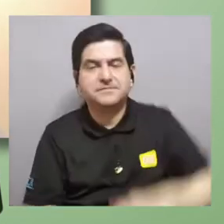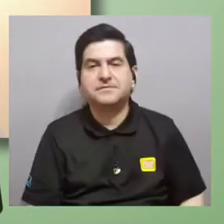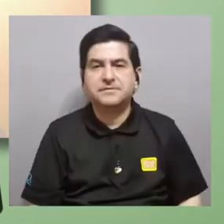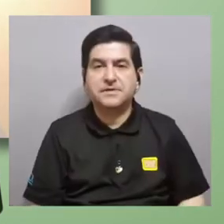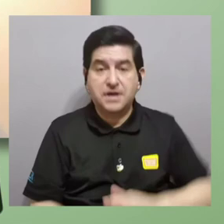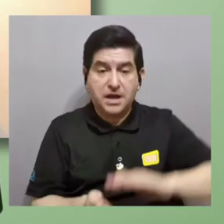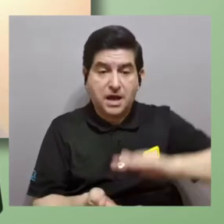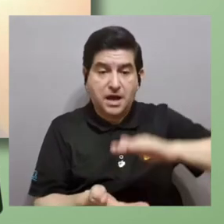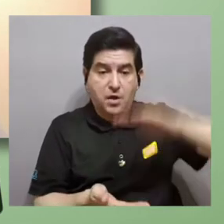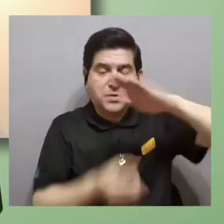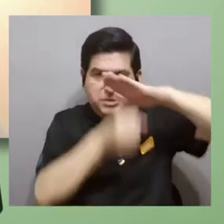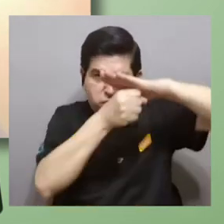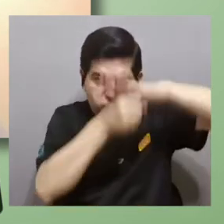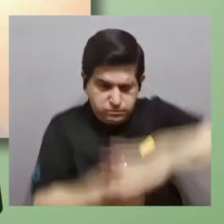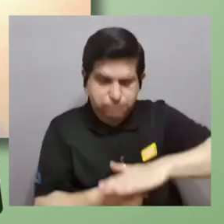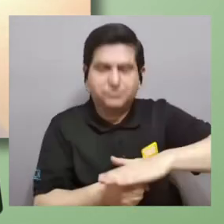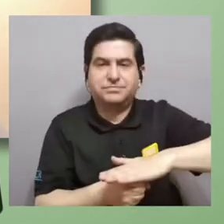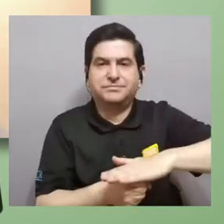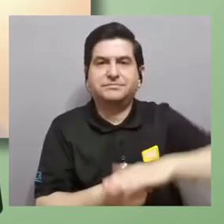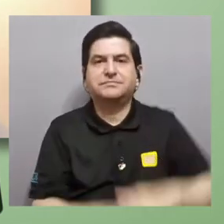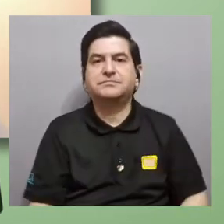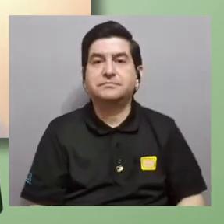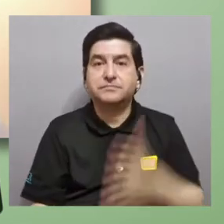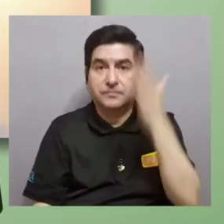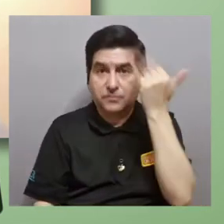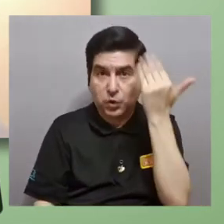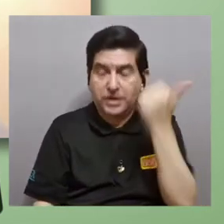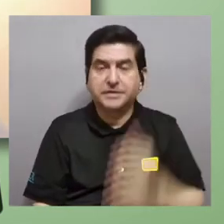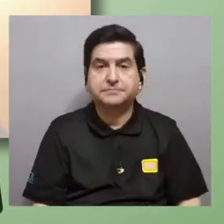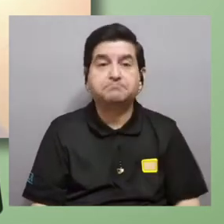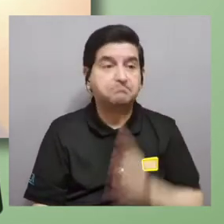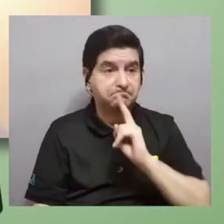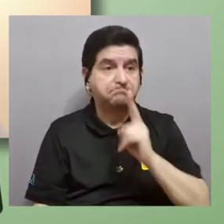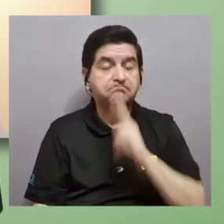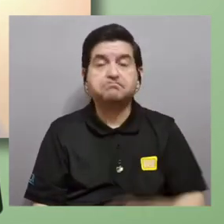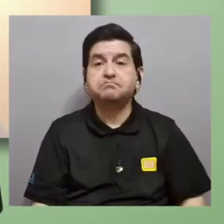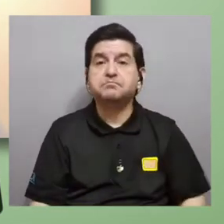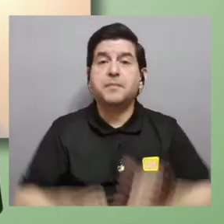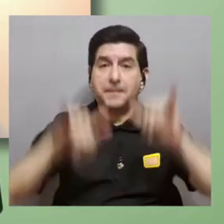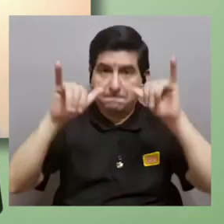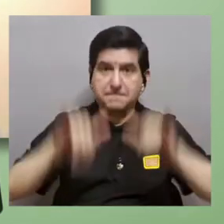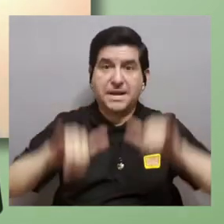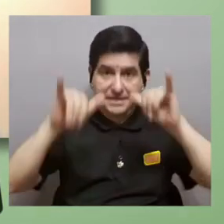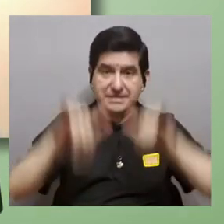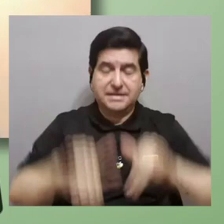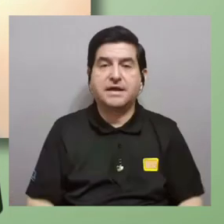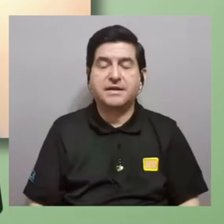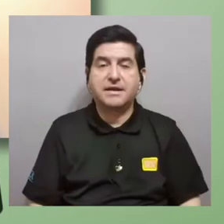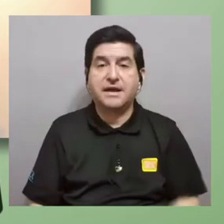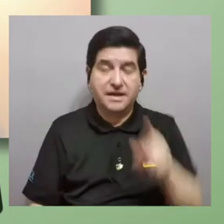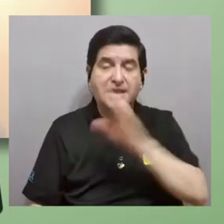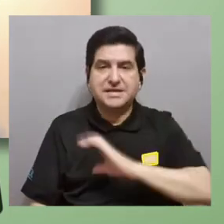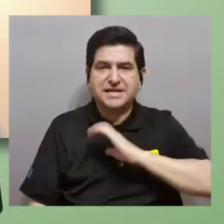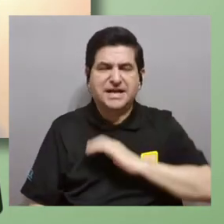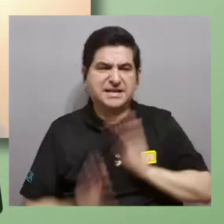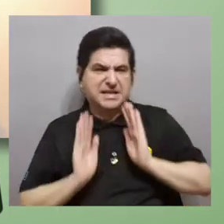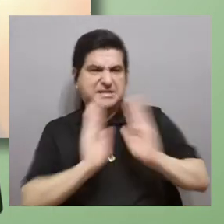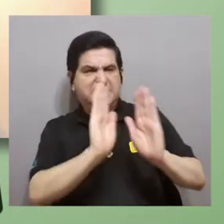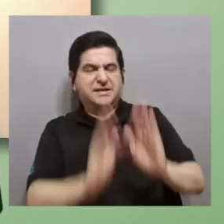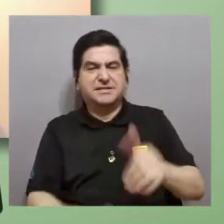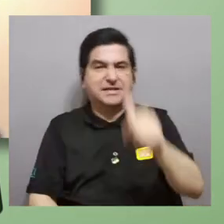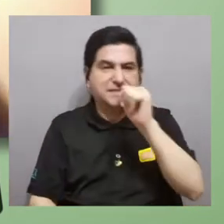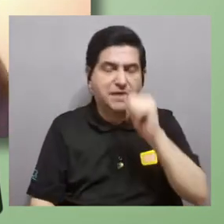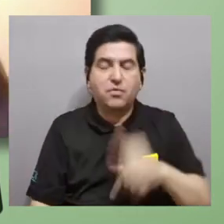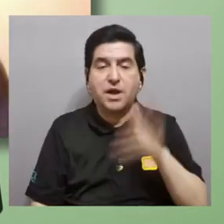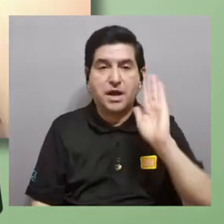poco les aumentó un poco la presión porque aunque es verdad que se mantiene esa hidrofobicidad esa cantidad de agua por el